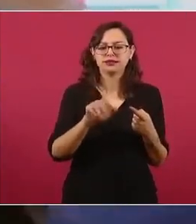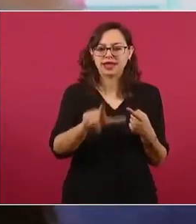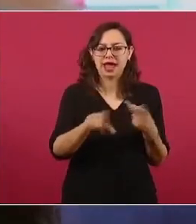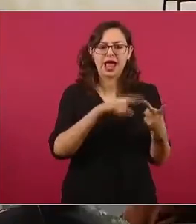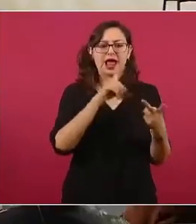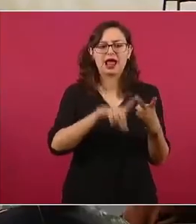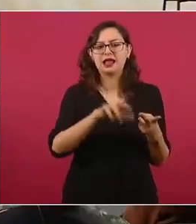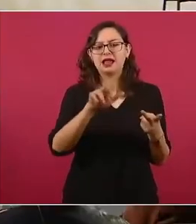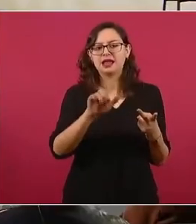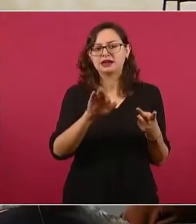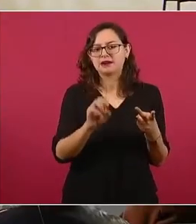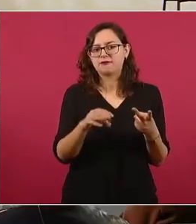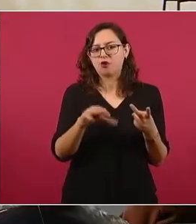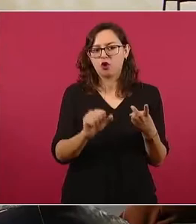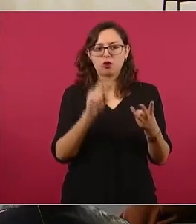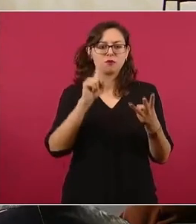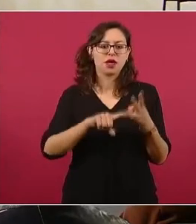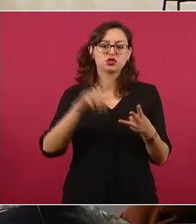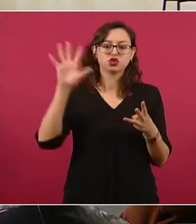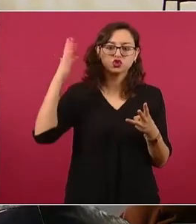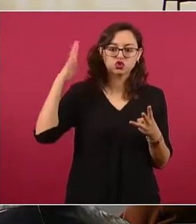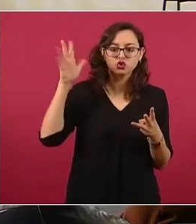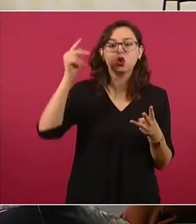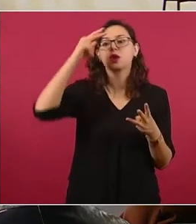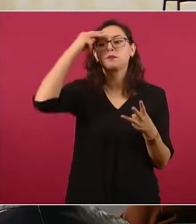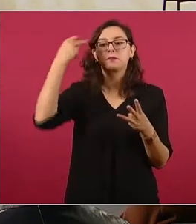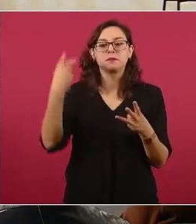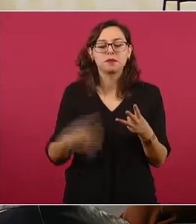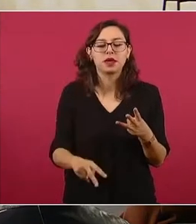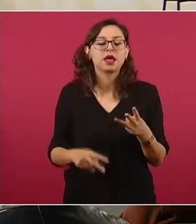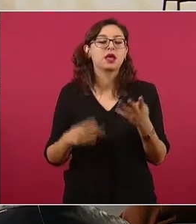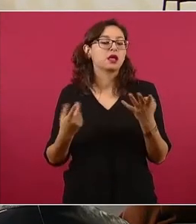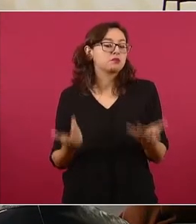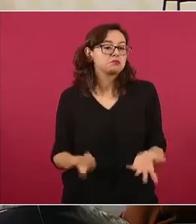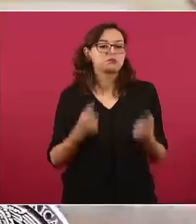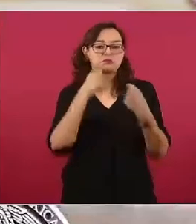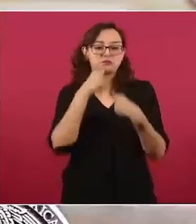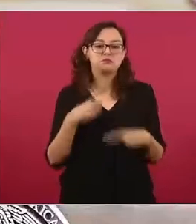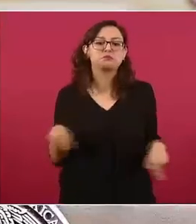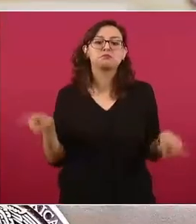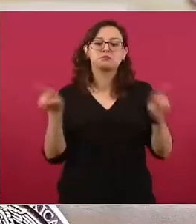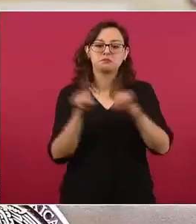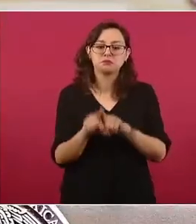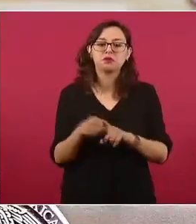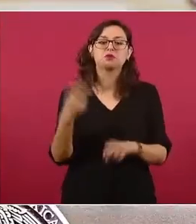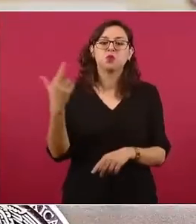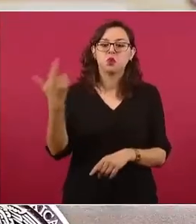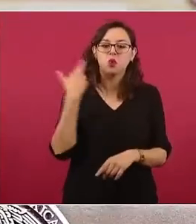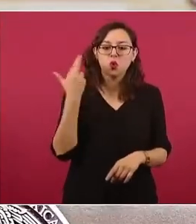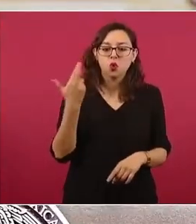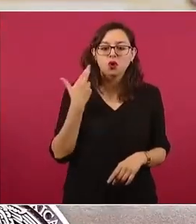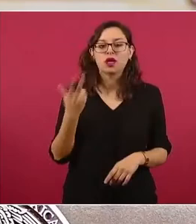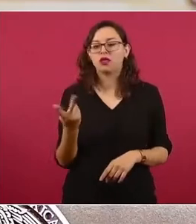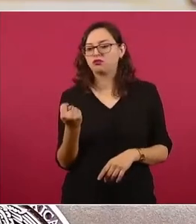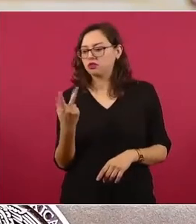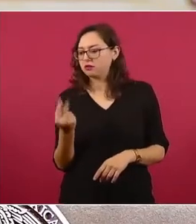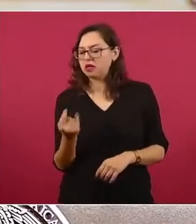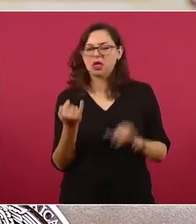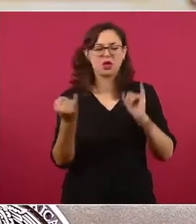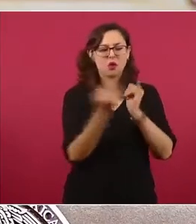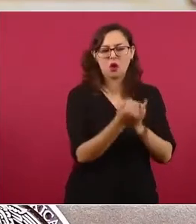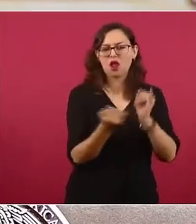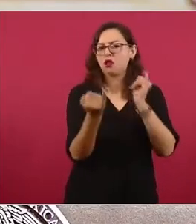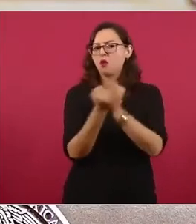y bueno, eso por poner a algunos. En el mismo plan, que conductores y comentaristas de radio y televisión.